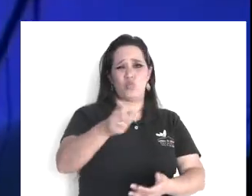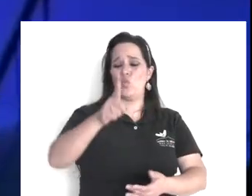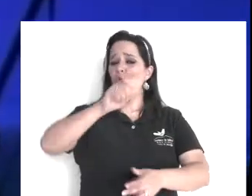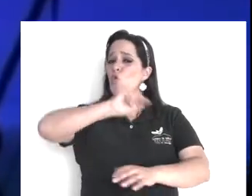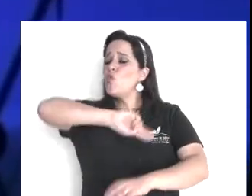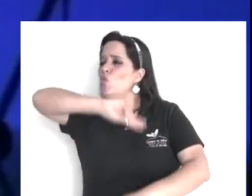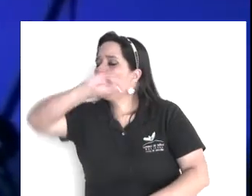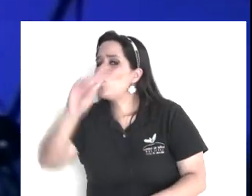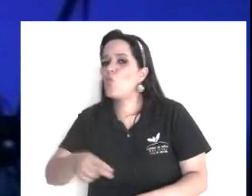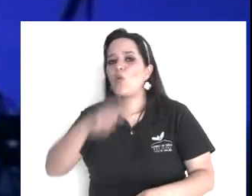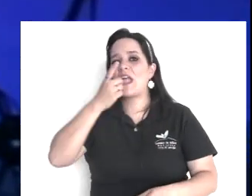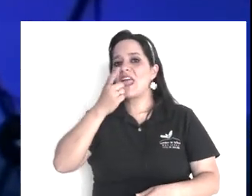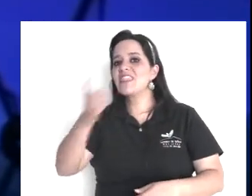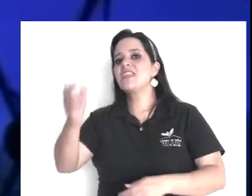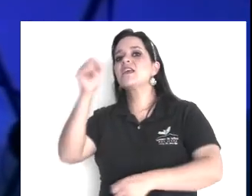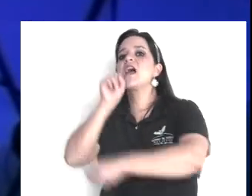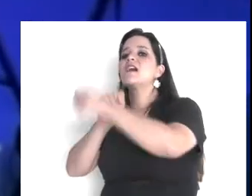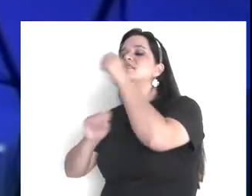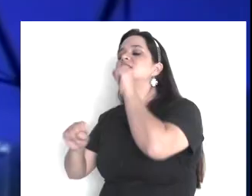rumores,